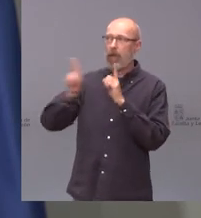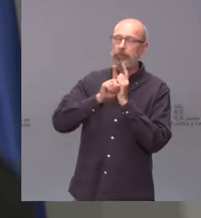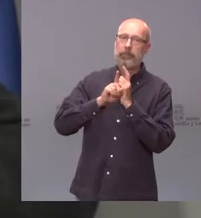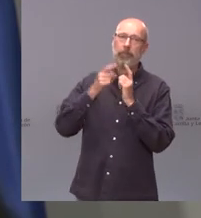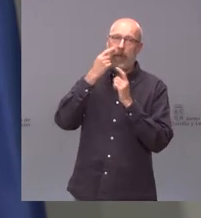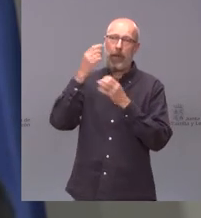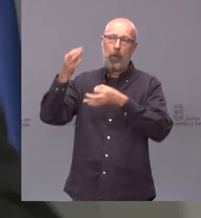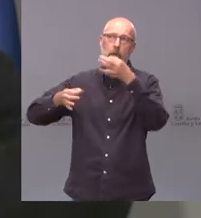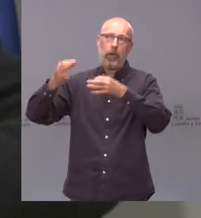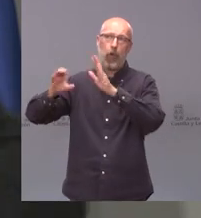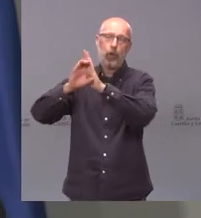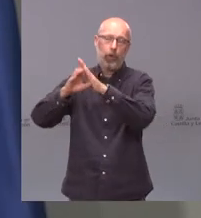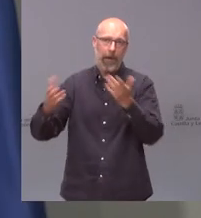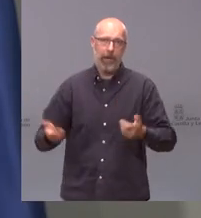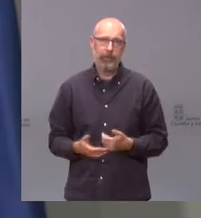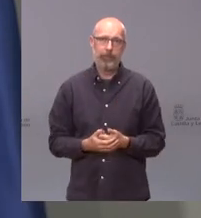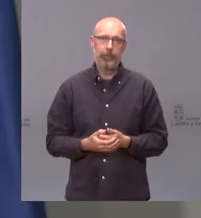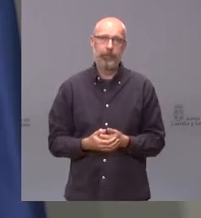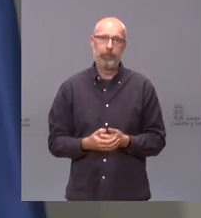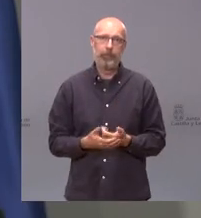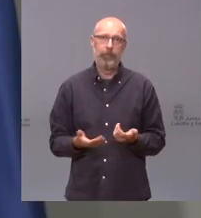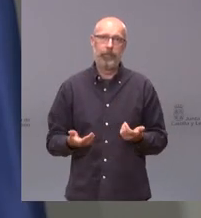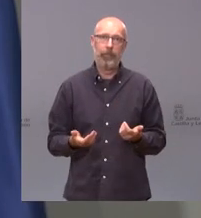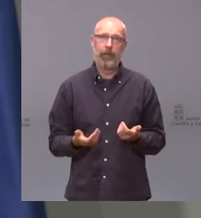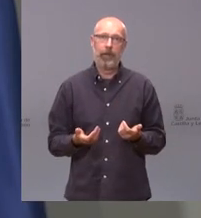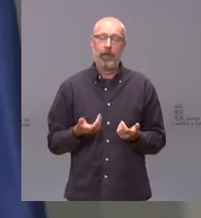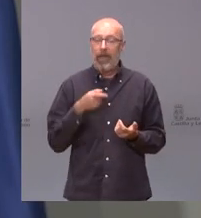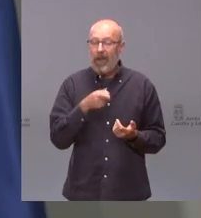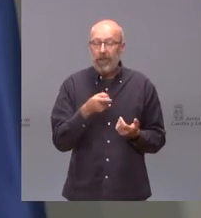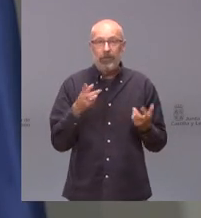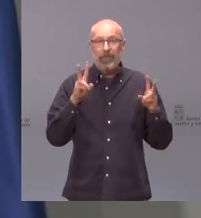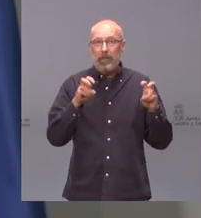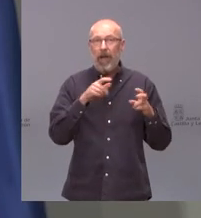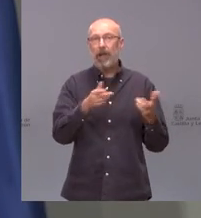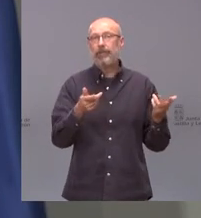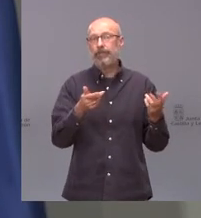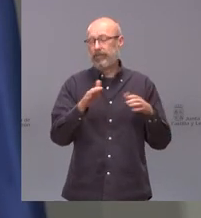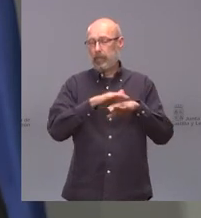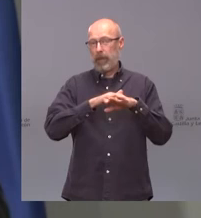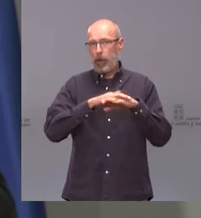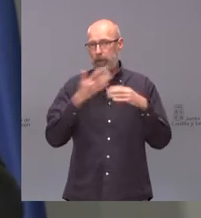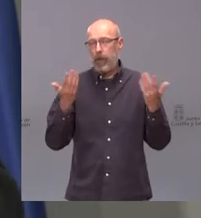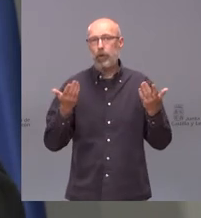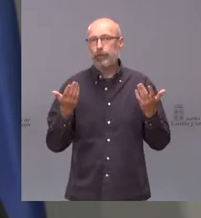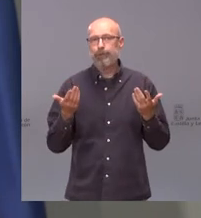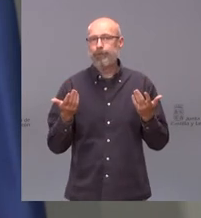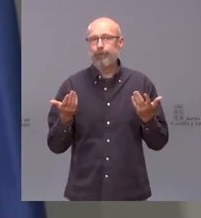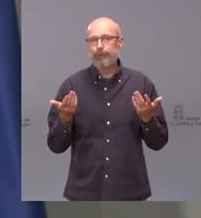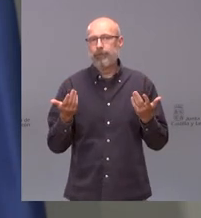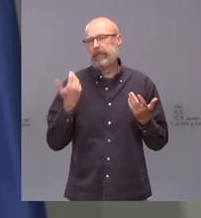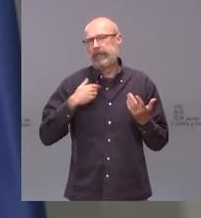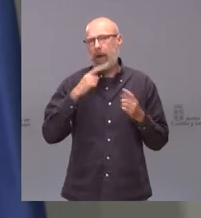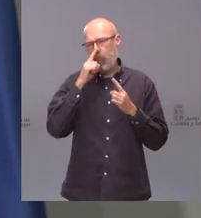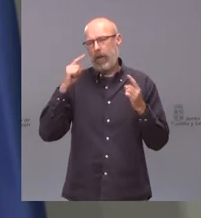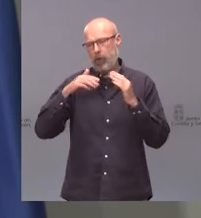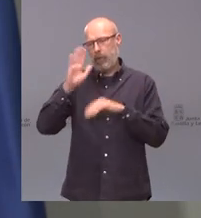si uno es catalán puede legislar sobre lo que le parezca vamos que esto perdóneme pero claro llevamos un año y